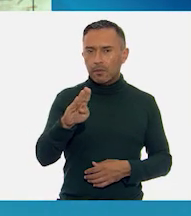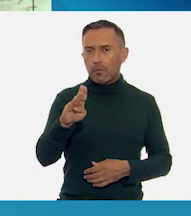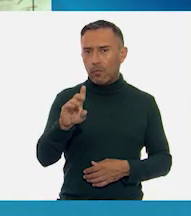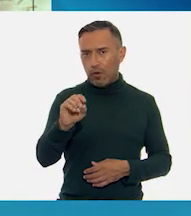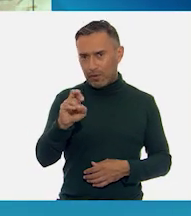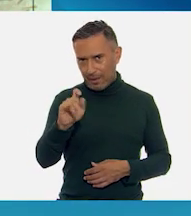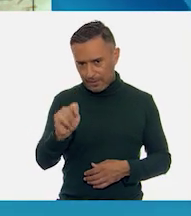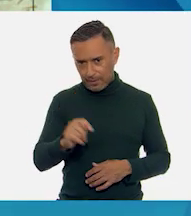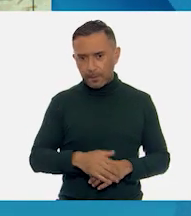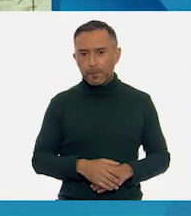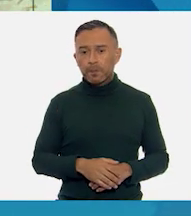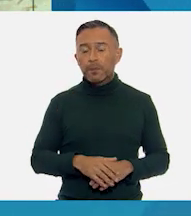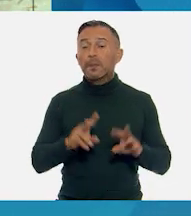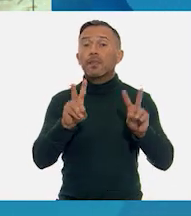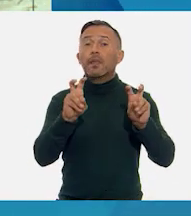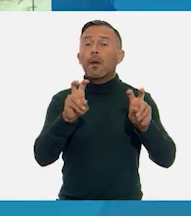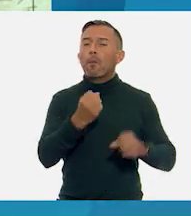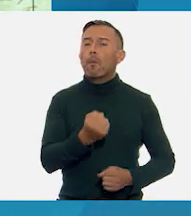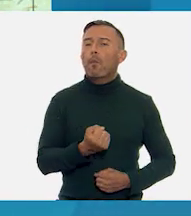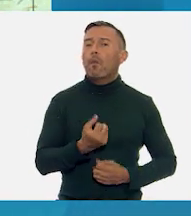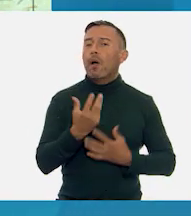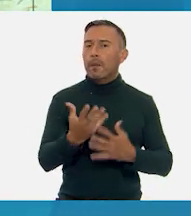Al pasar por la escuela